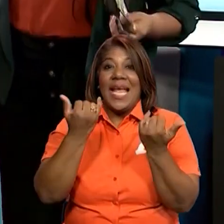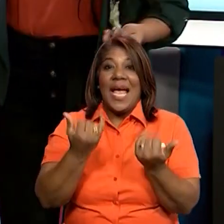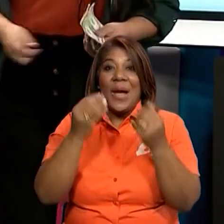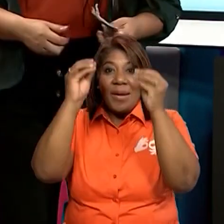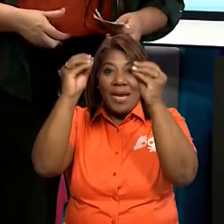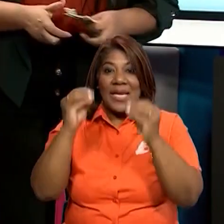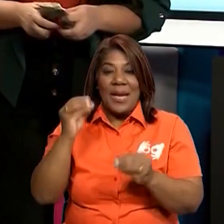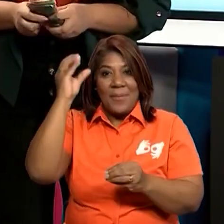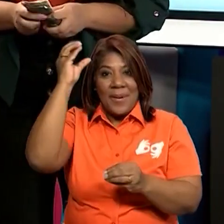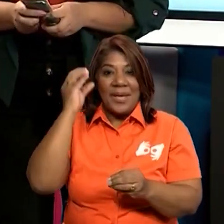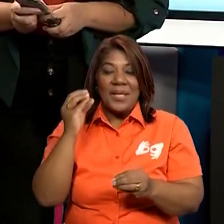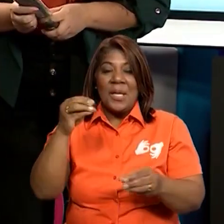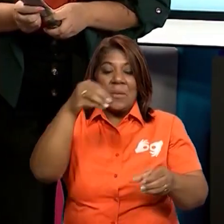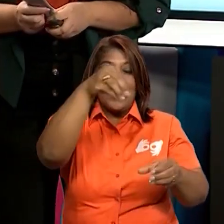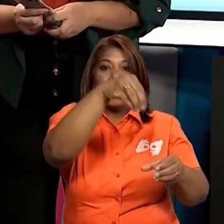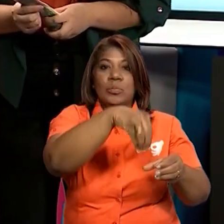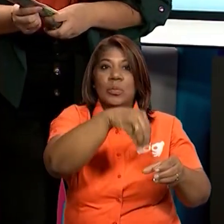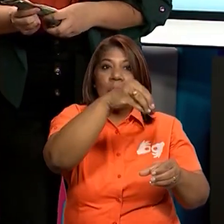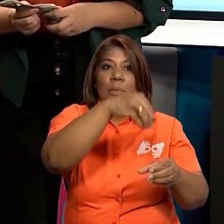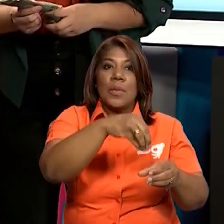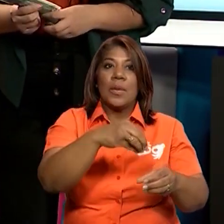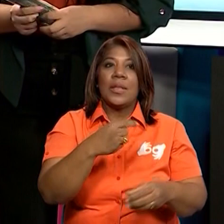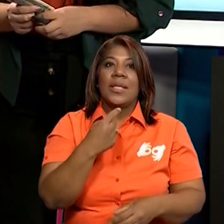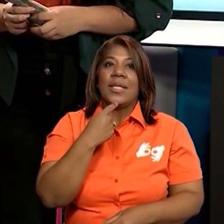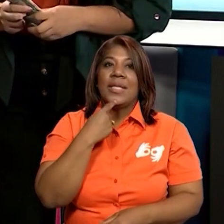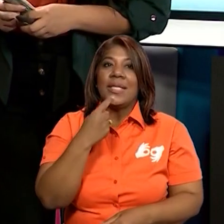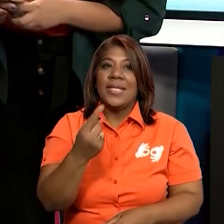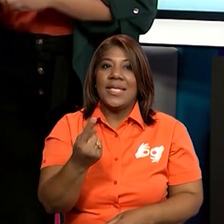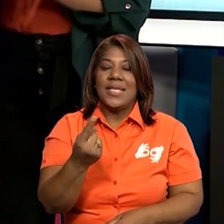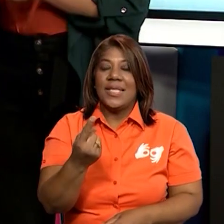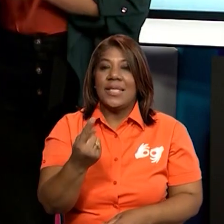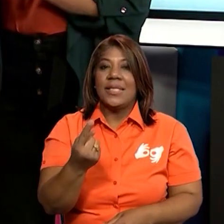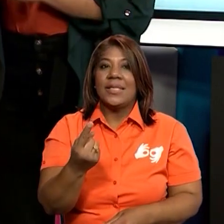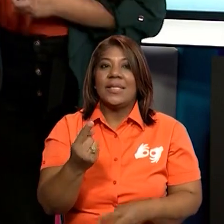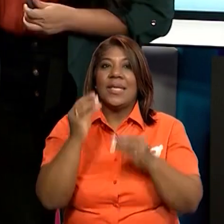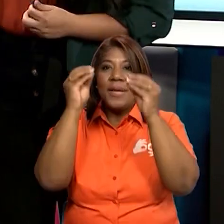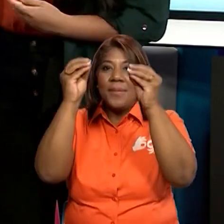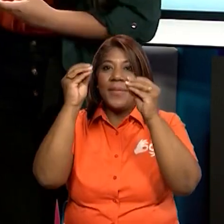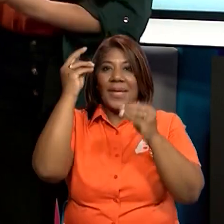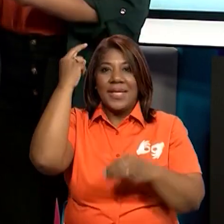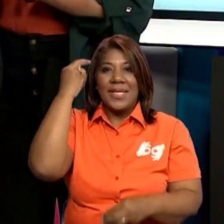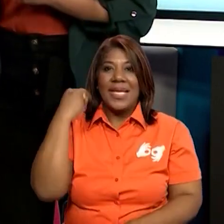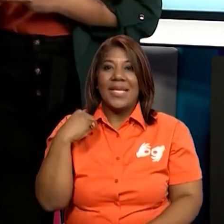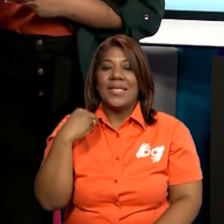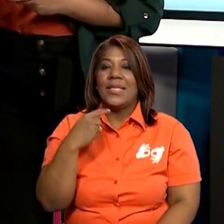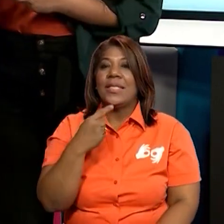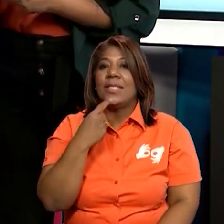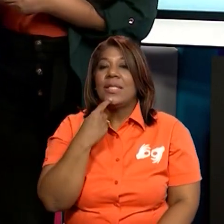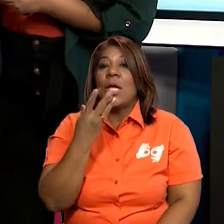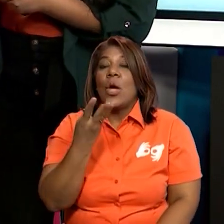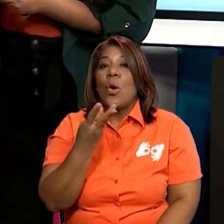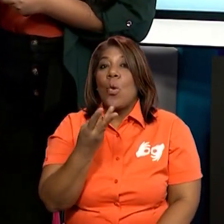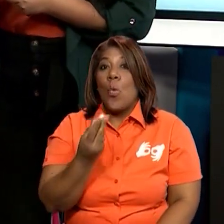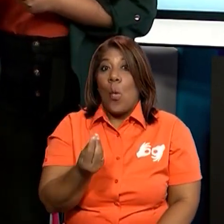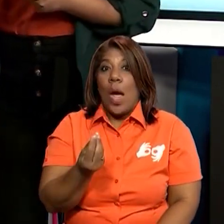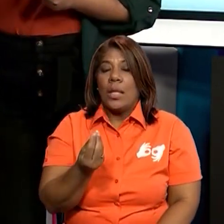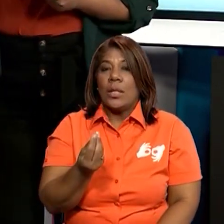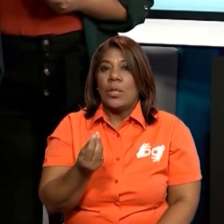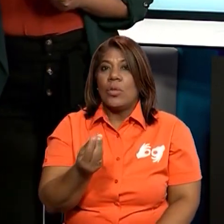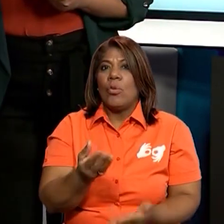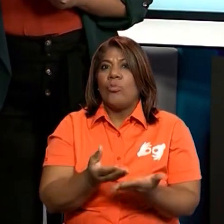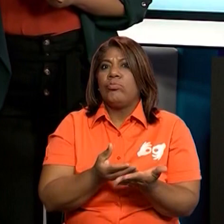productos para que se los pueda llevar, Maestra Carmen, ¿cuántos compré en balboas? Lo contamos. pregunta, sí. A ver,